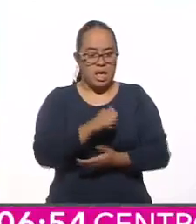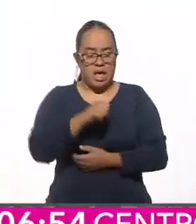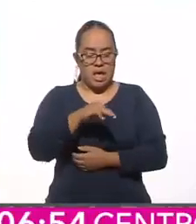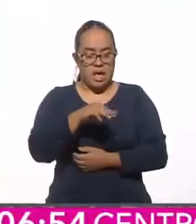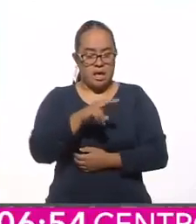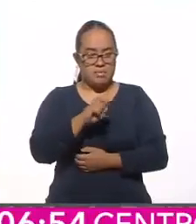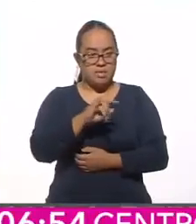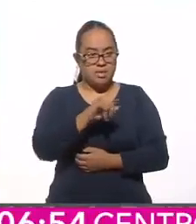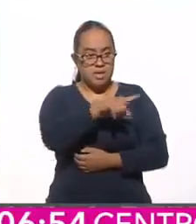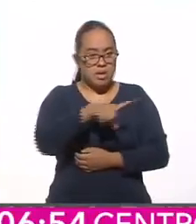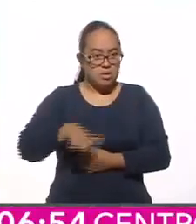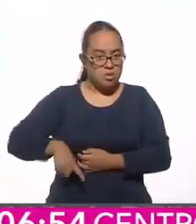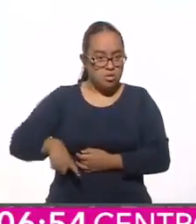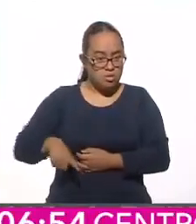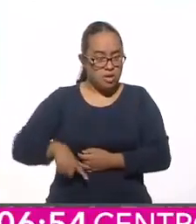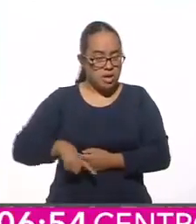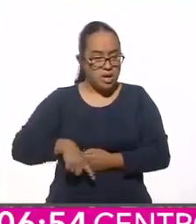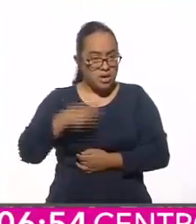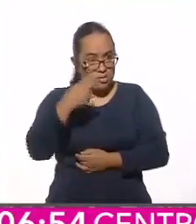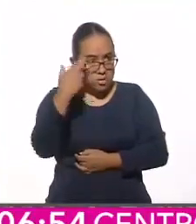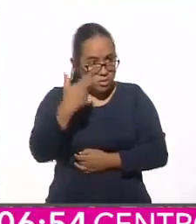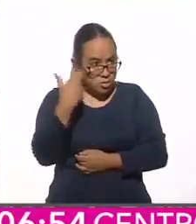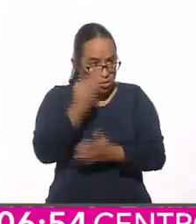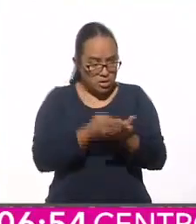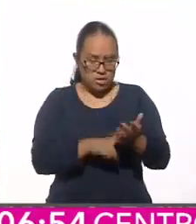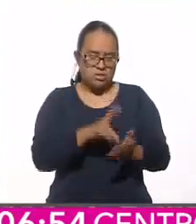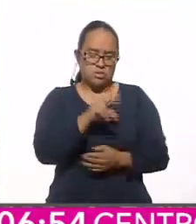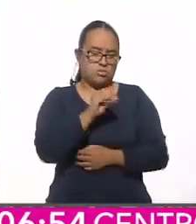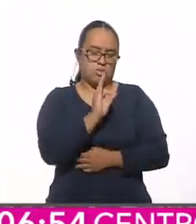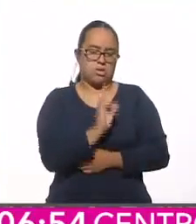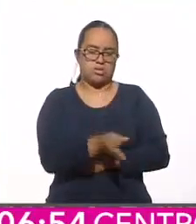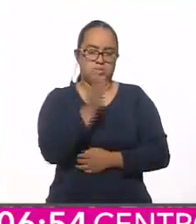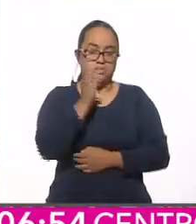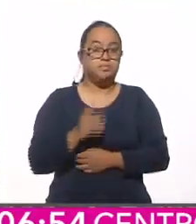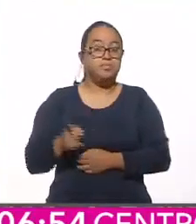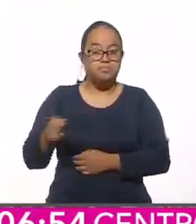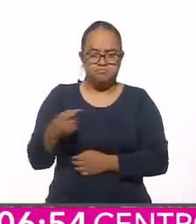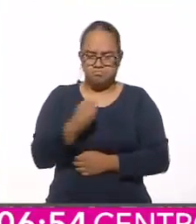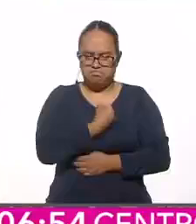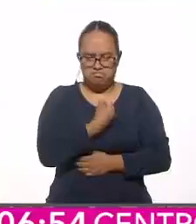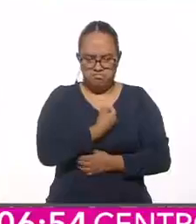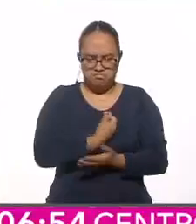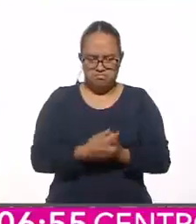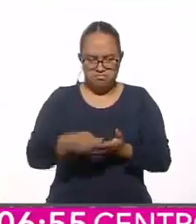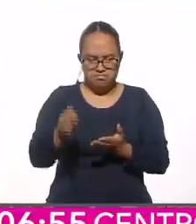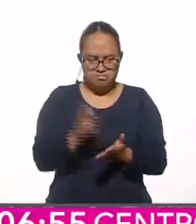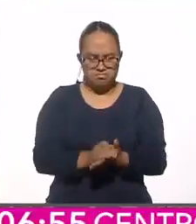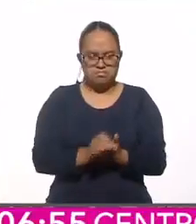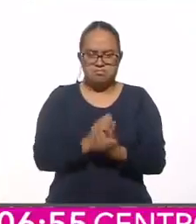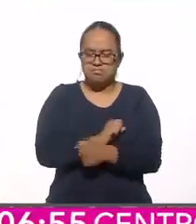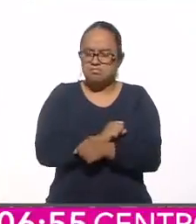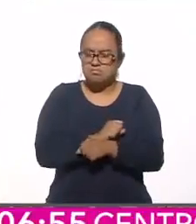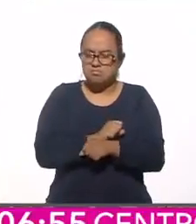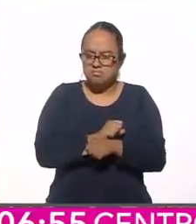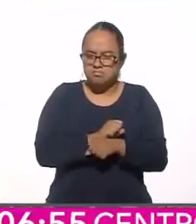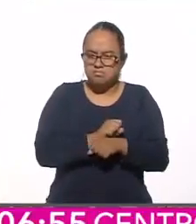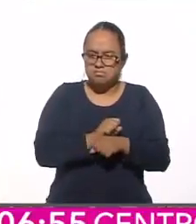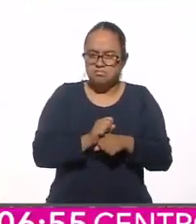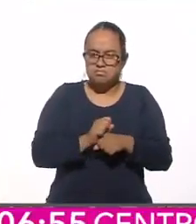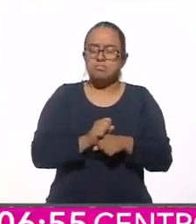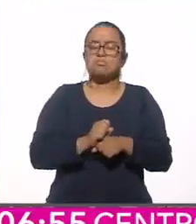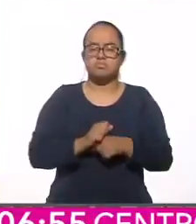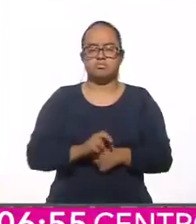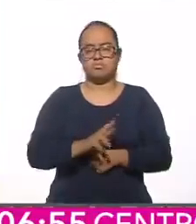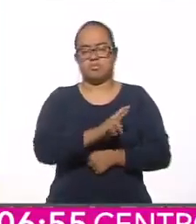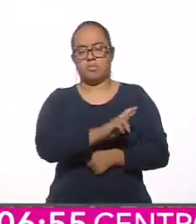ofrecía el gobierno virreinal. Esa resistencia, su valor y su sencillez le ganaron el